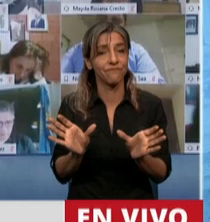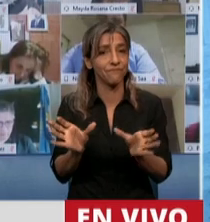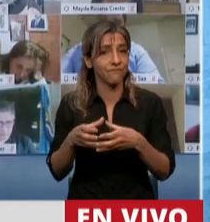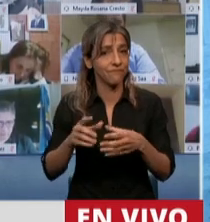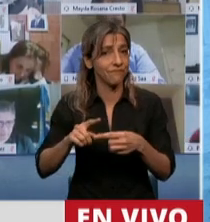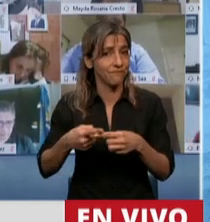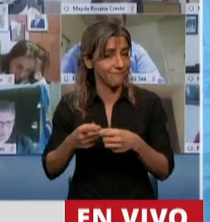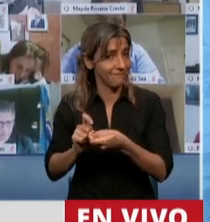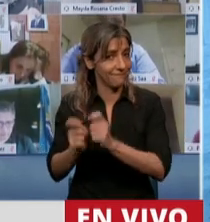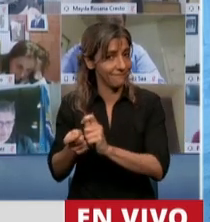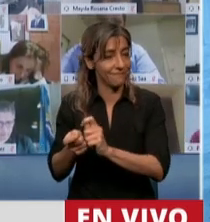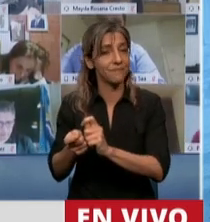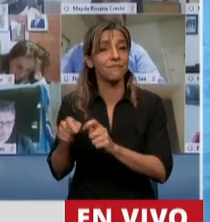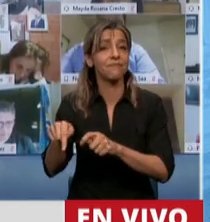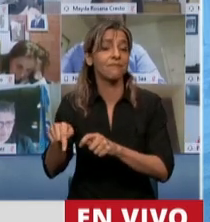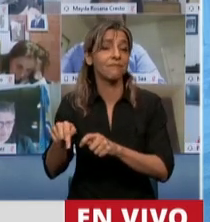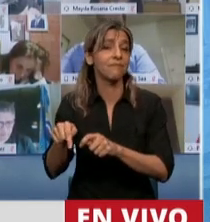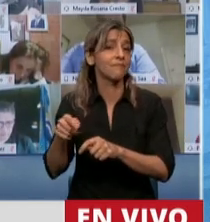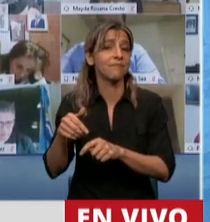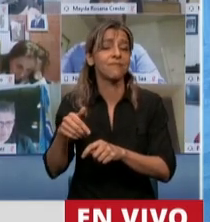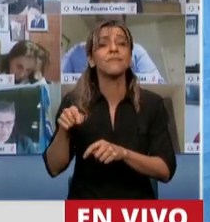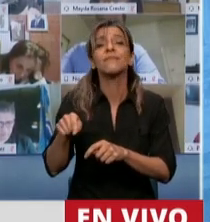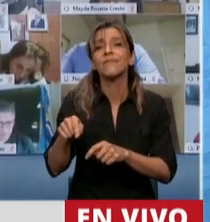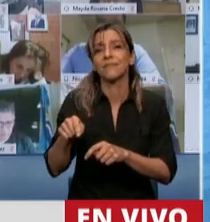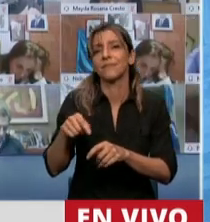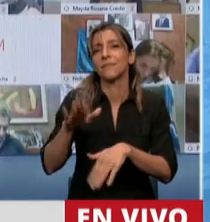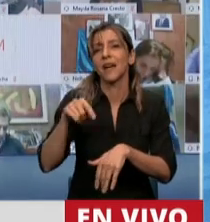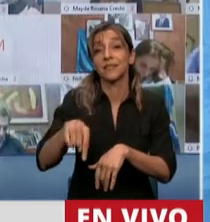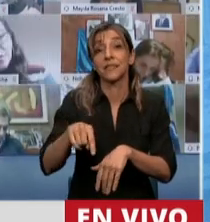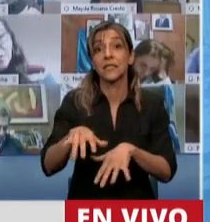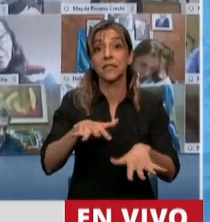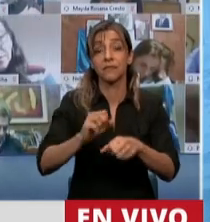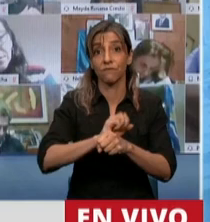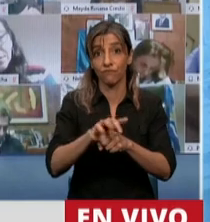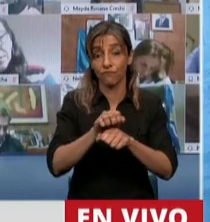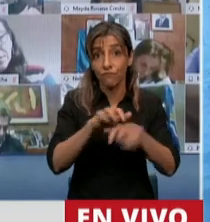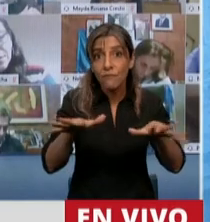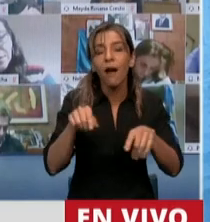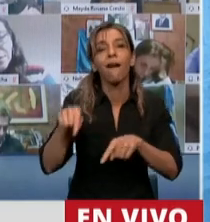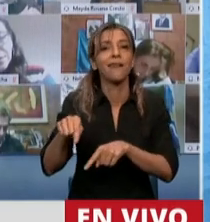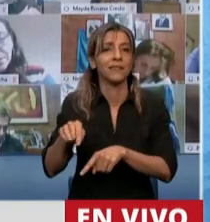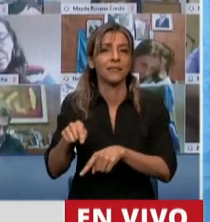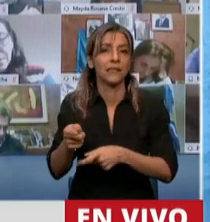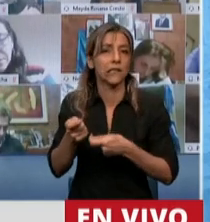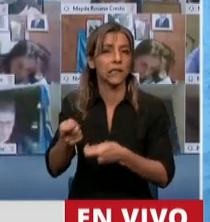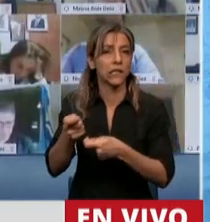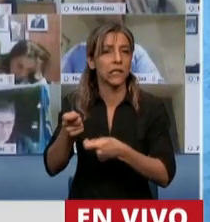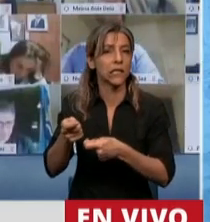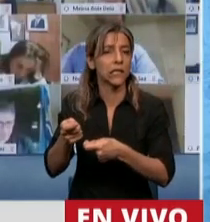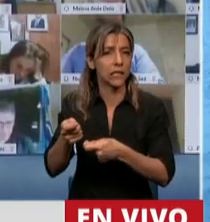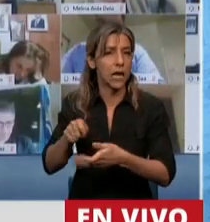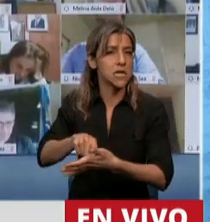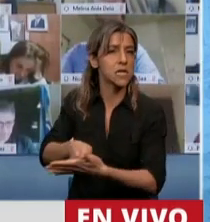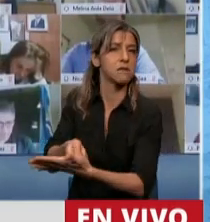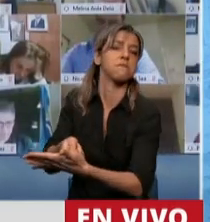está utilizando la pandemia para extorsionar al Congreso. ¿Y en qué sentido lo quiere extorsionar?